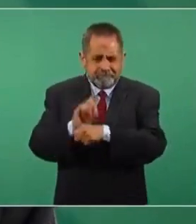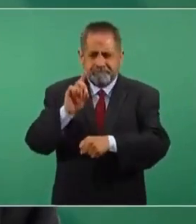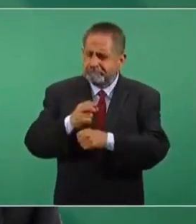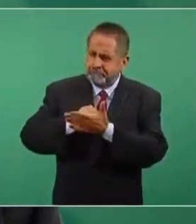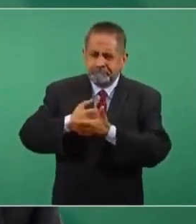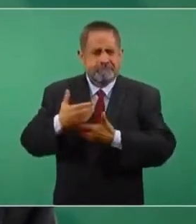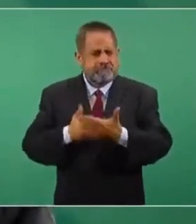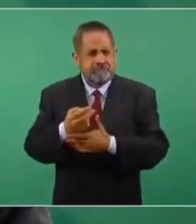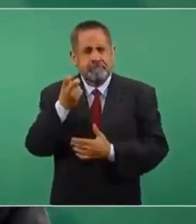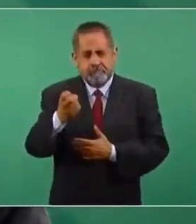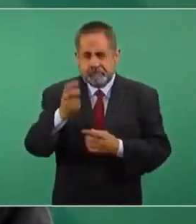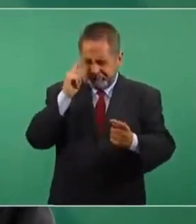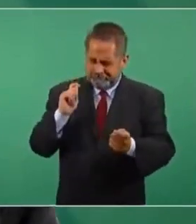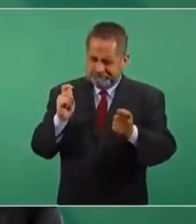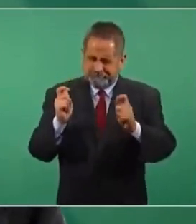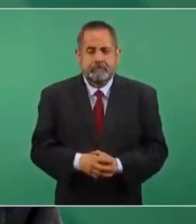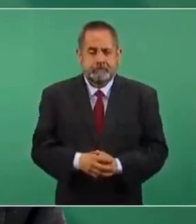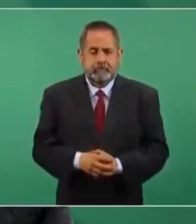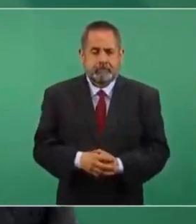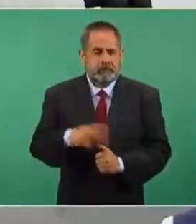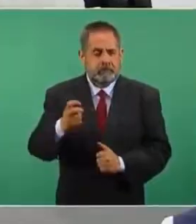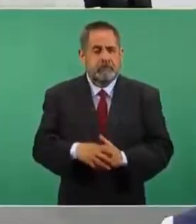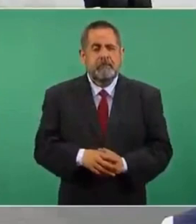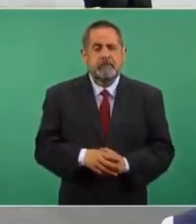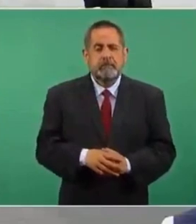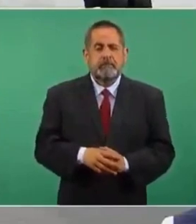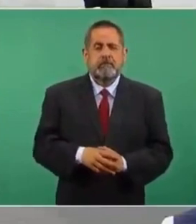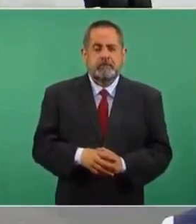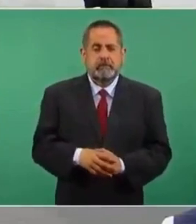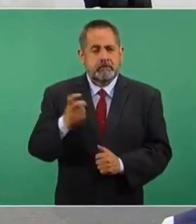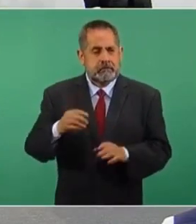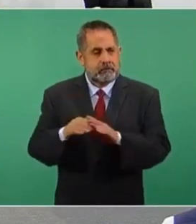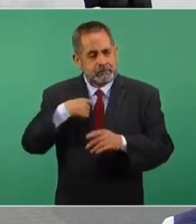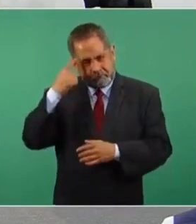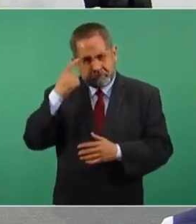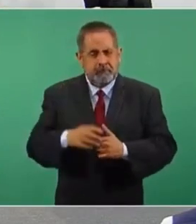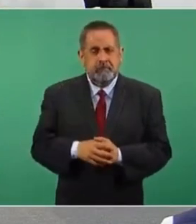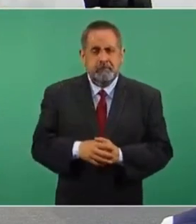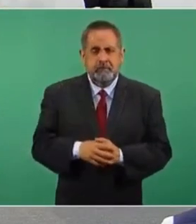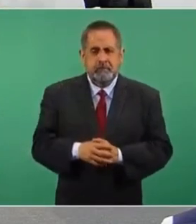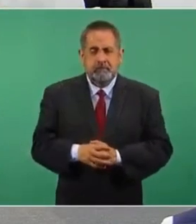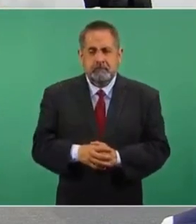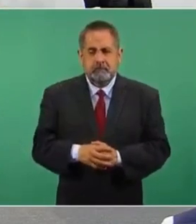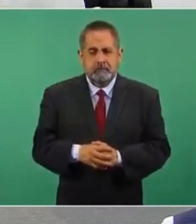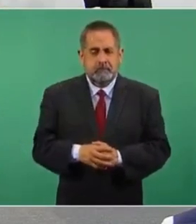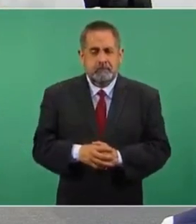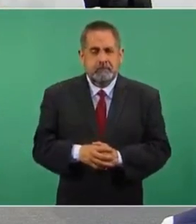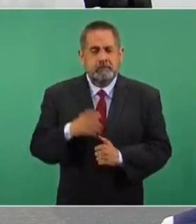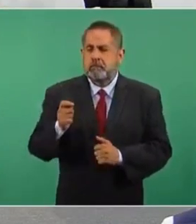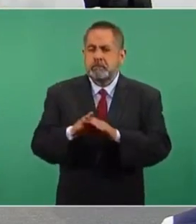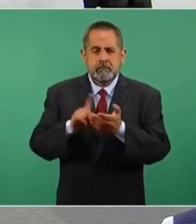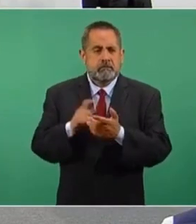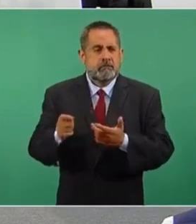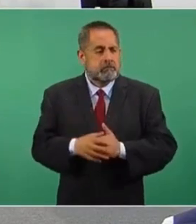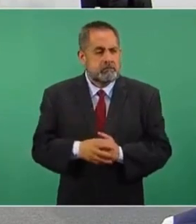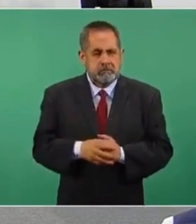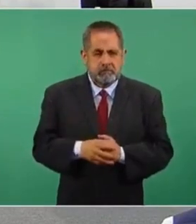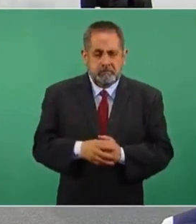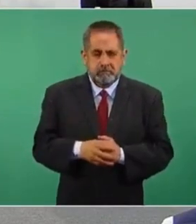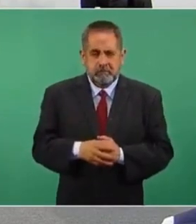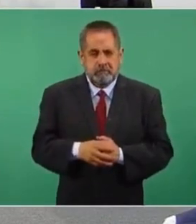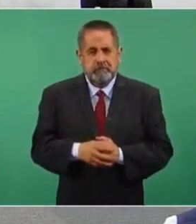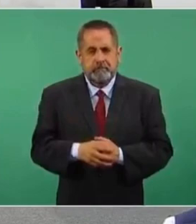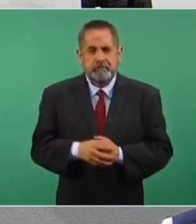eso es la transformación. Por eso sostengo de que en este movimiento, si hay